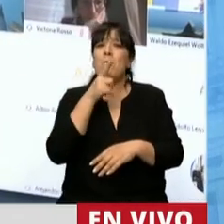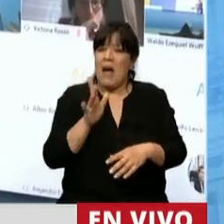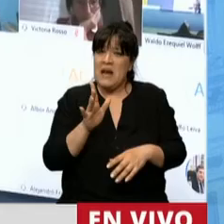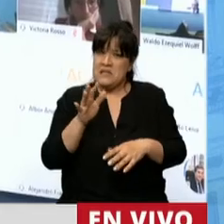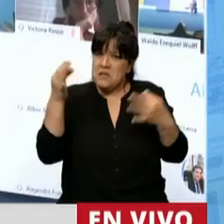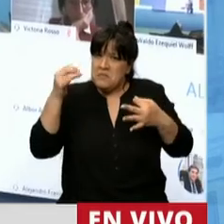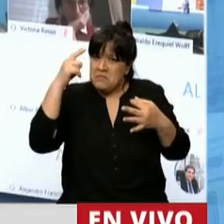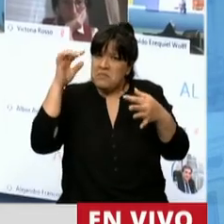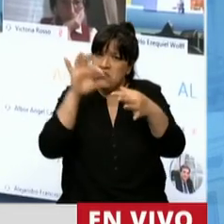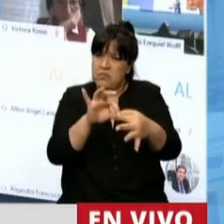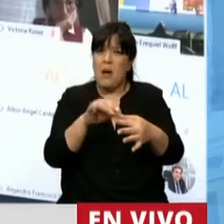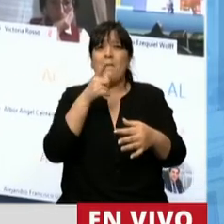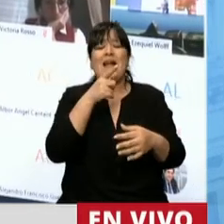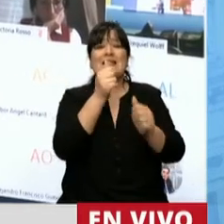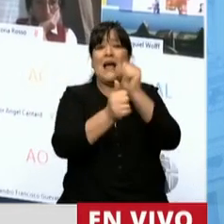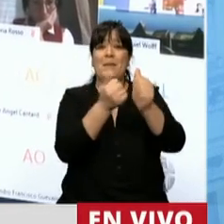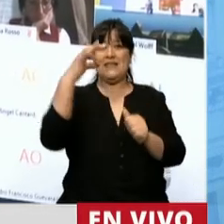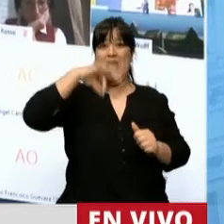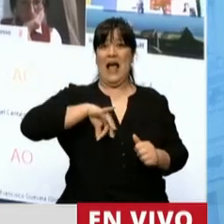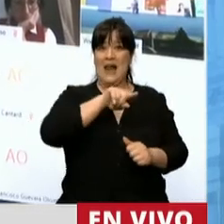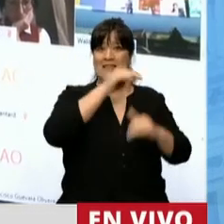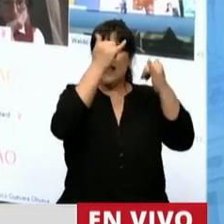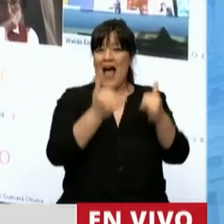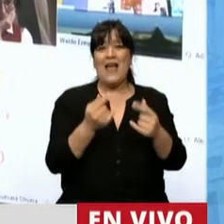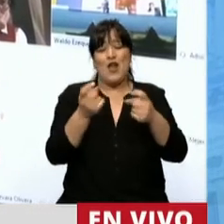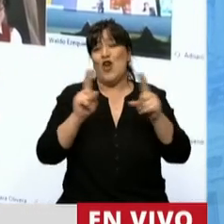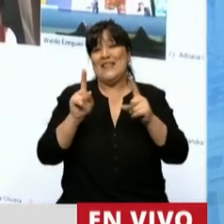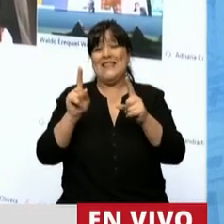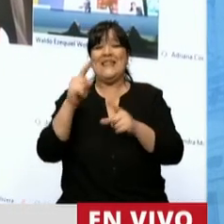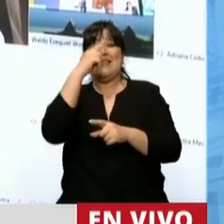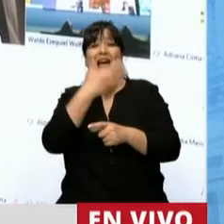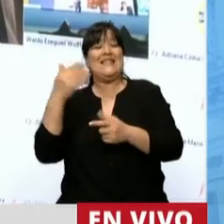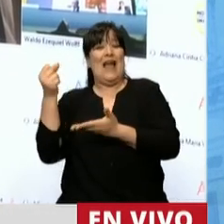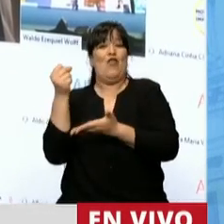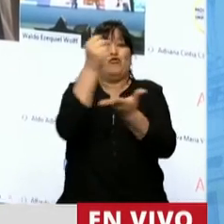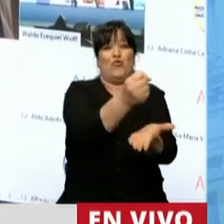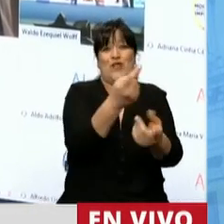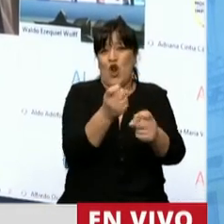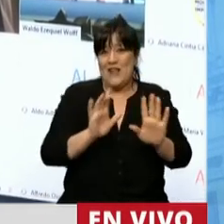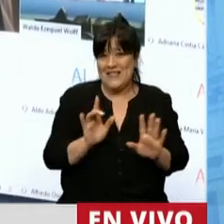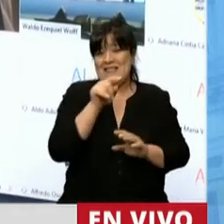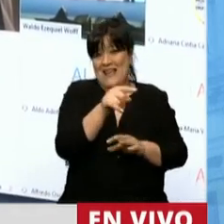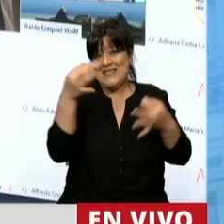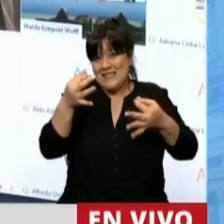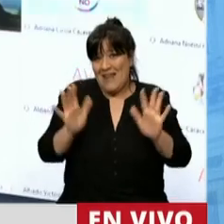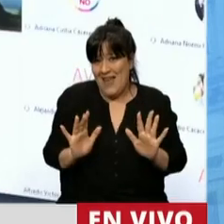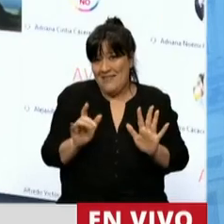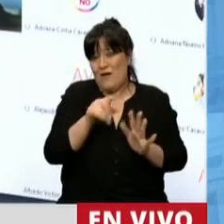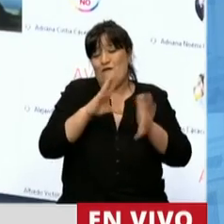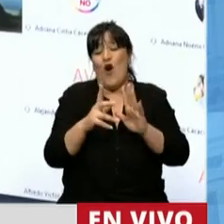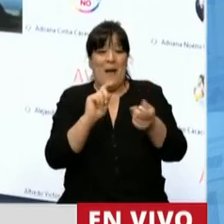alguna lógica porque si las empresas tienen ganancias pareciera que no necesitan subsidios ahí habría una lógica en este